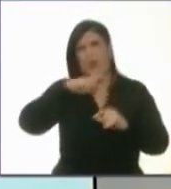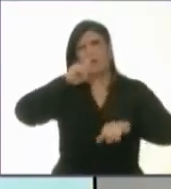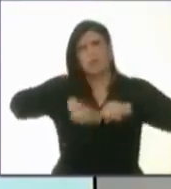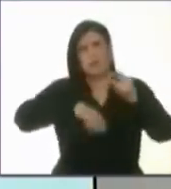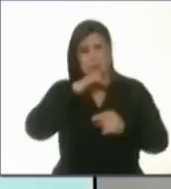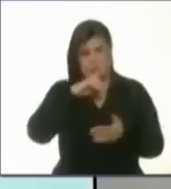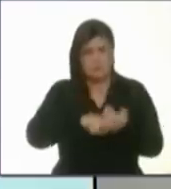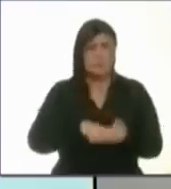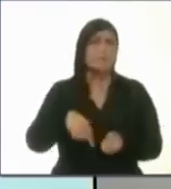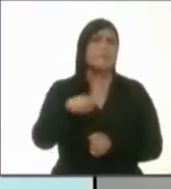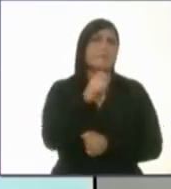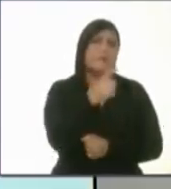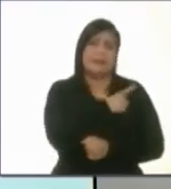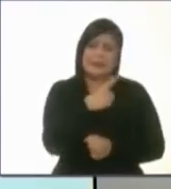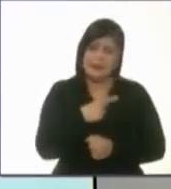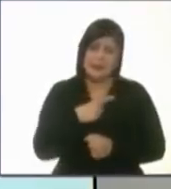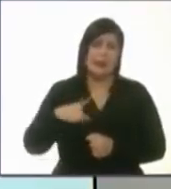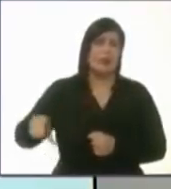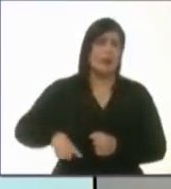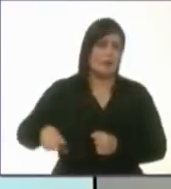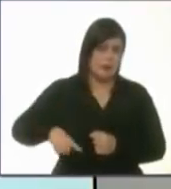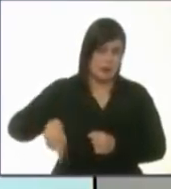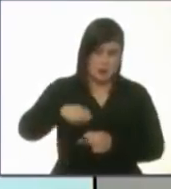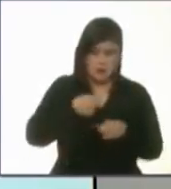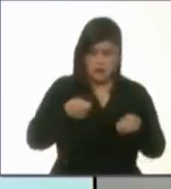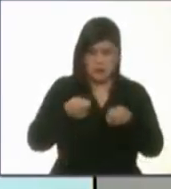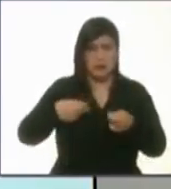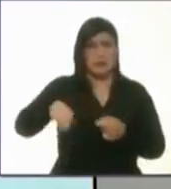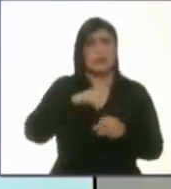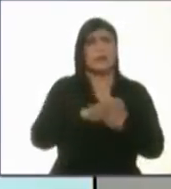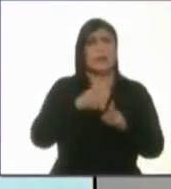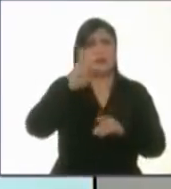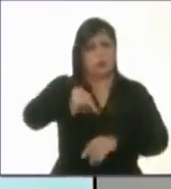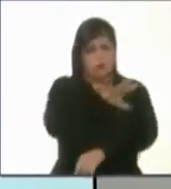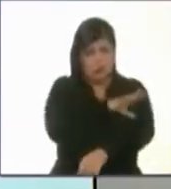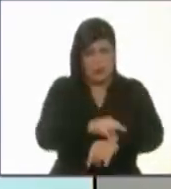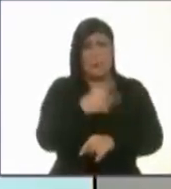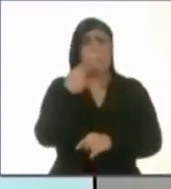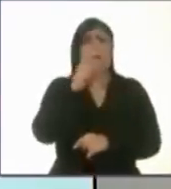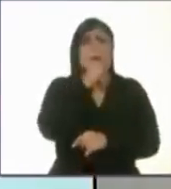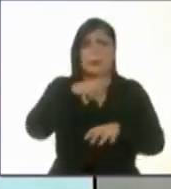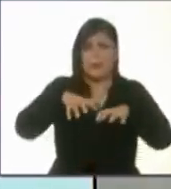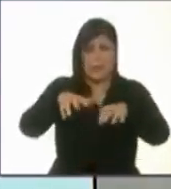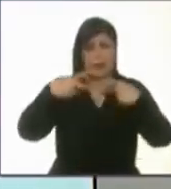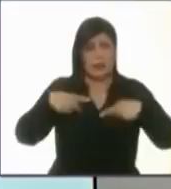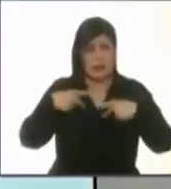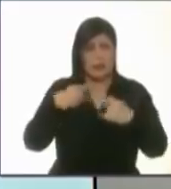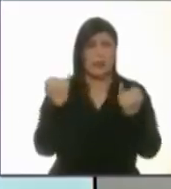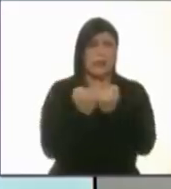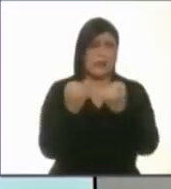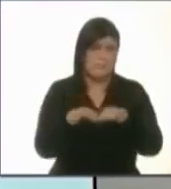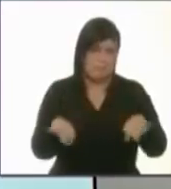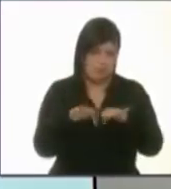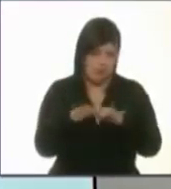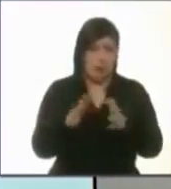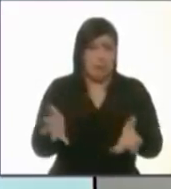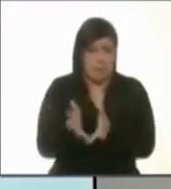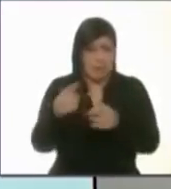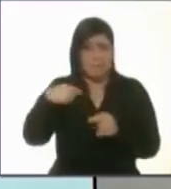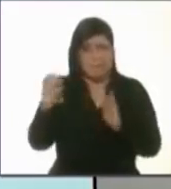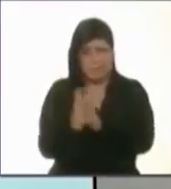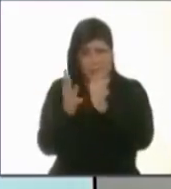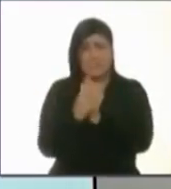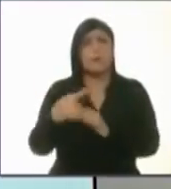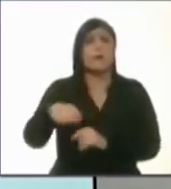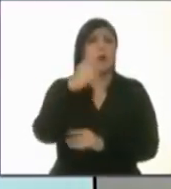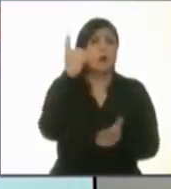gobernadores honestos, pero también un contrapeso ciudadano, pero no este elefante que quieren construir para poder